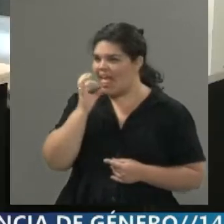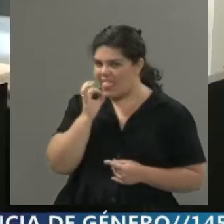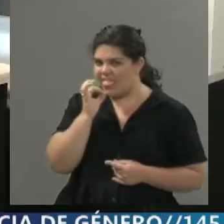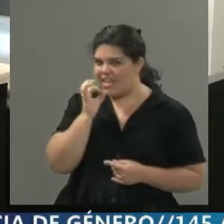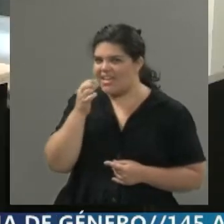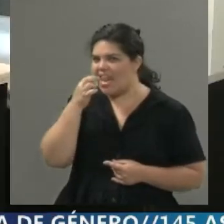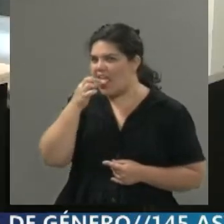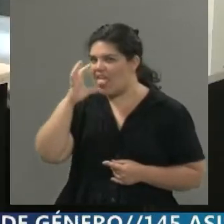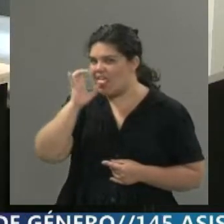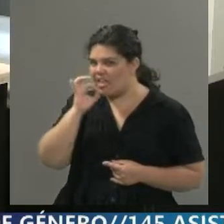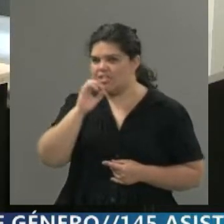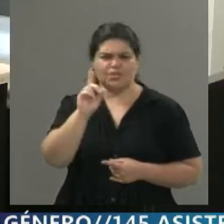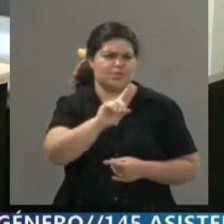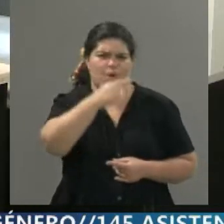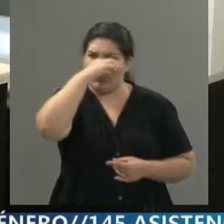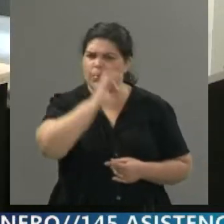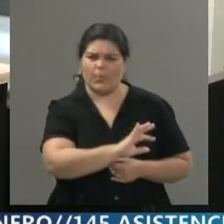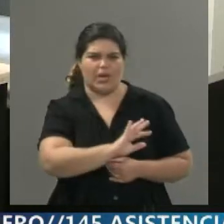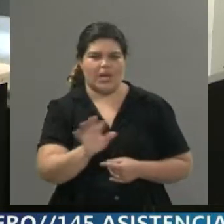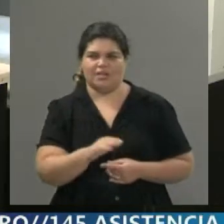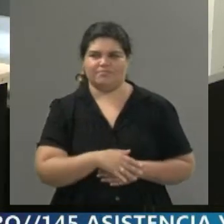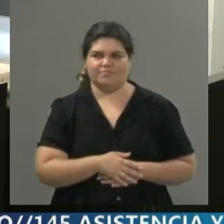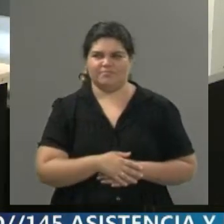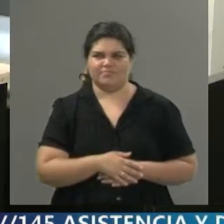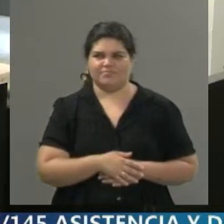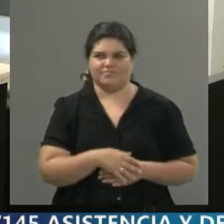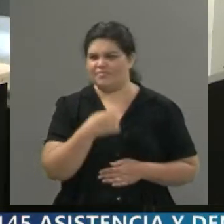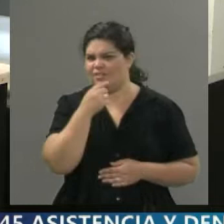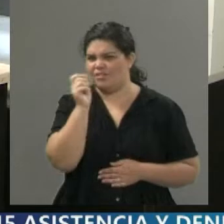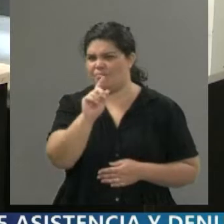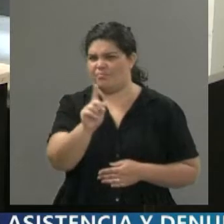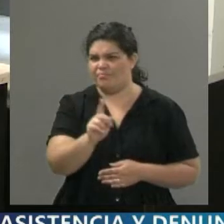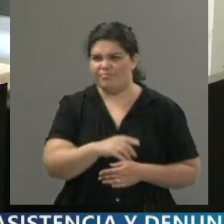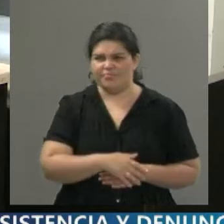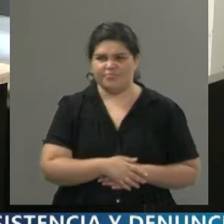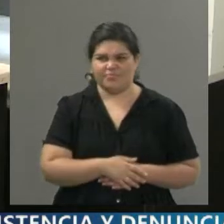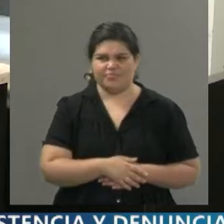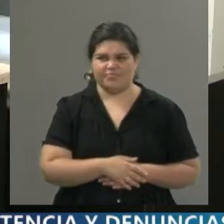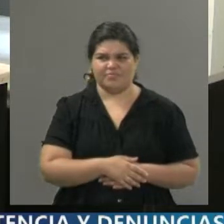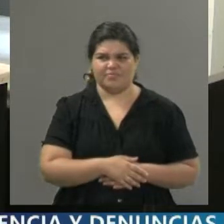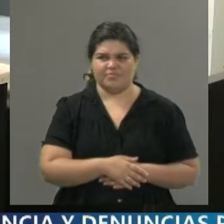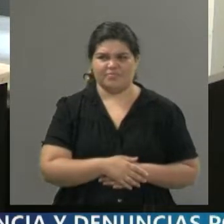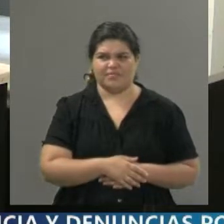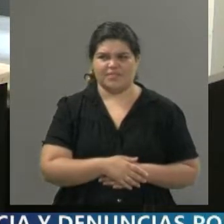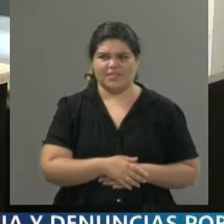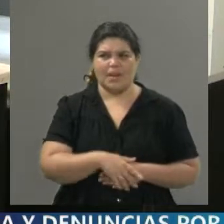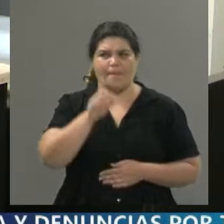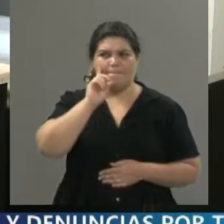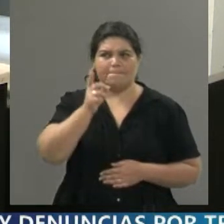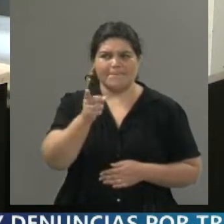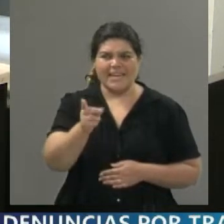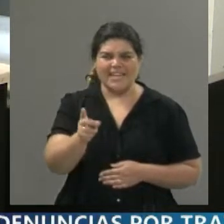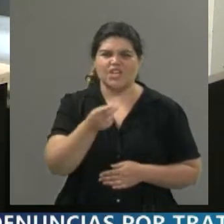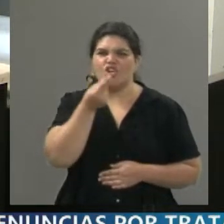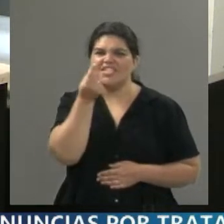No, en la lengua no jamás en la vida. ¿Por Porque tenés serios riesgos. Sabían ustedes, ¿no? Sí. Hay serios riesgos de que puedas perder el